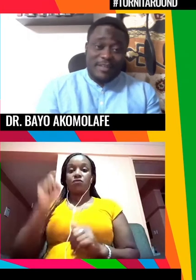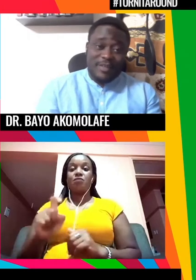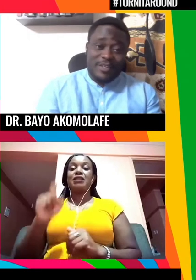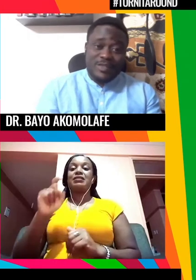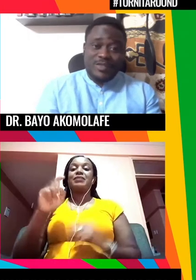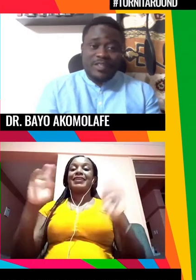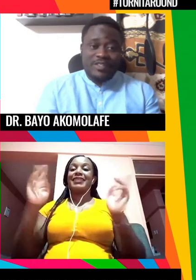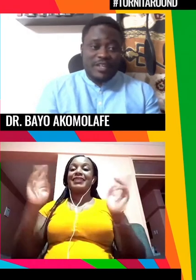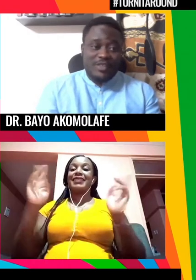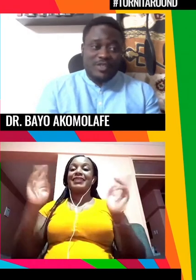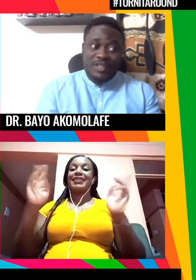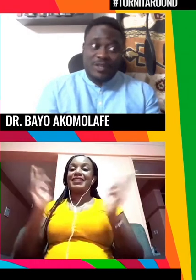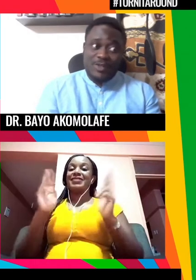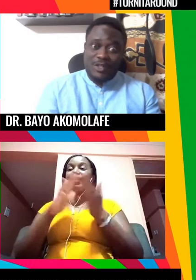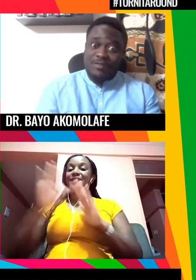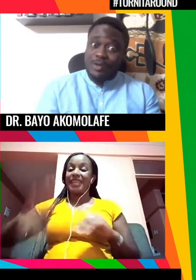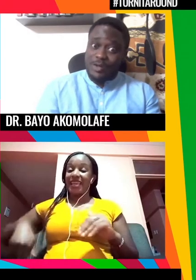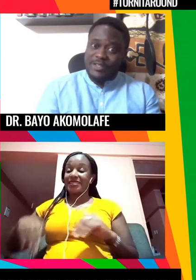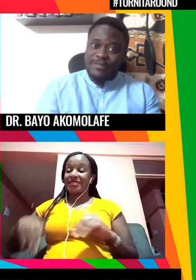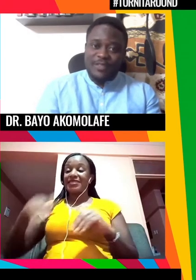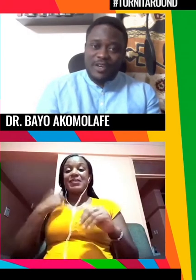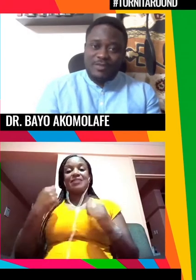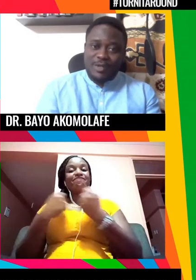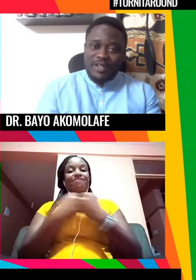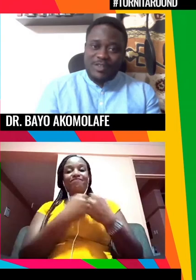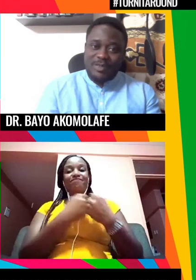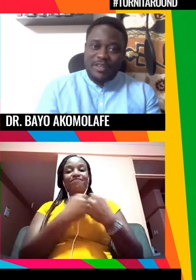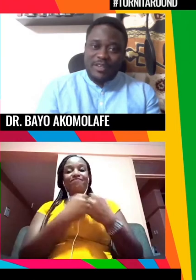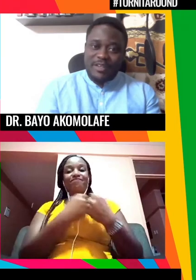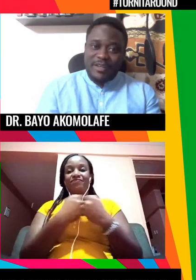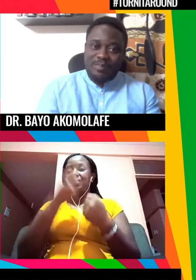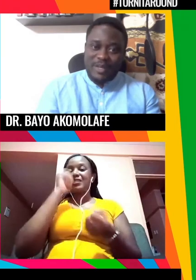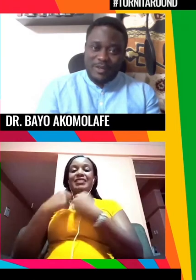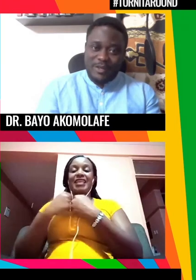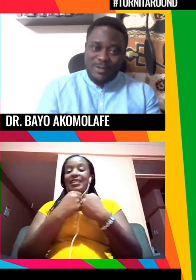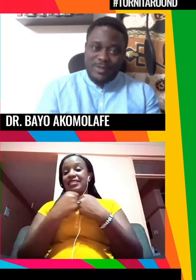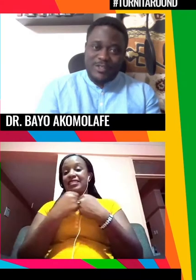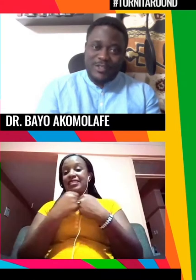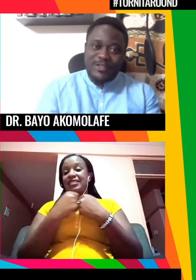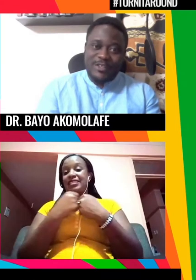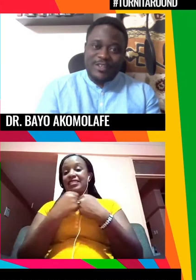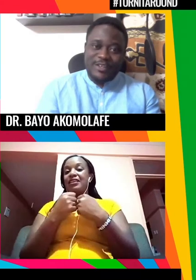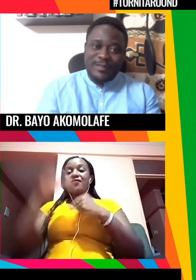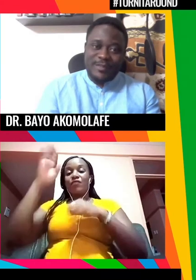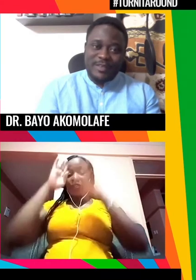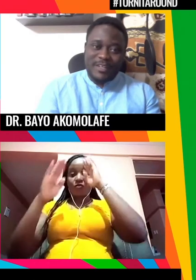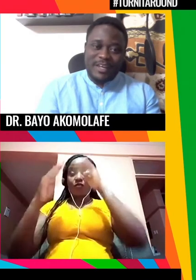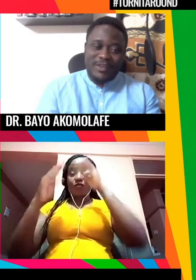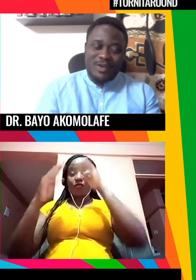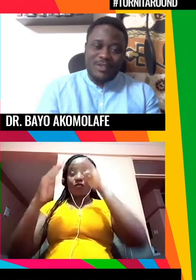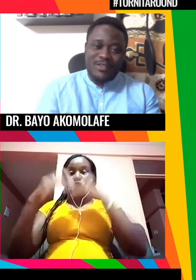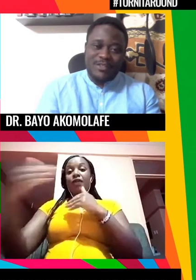más bien y si quieres encontrar tu camino has de perderte. Creo que el camino hacia adelante